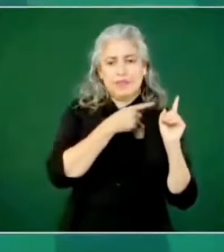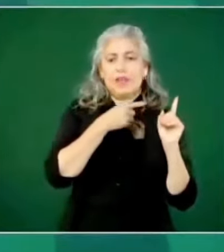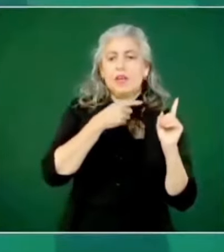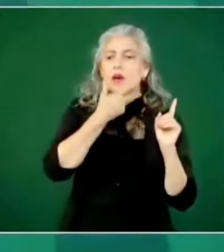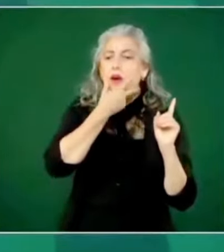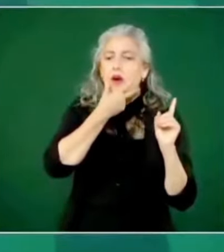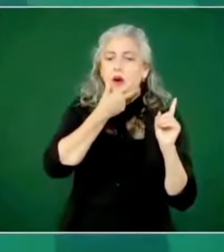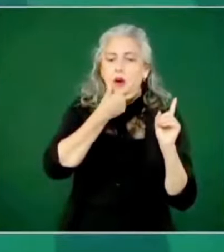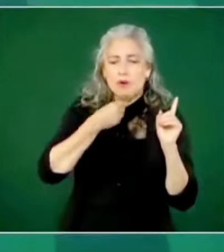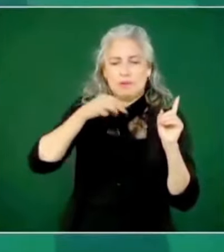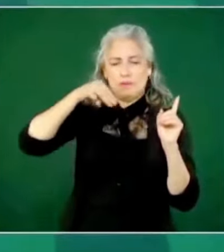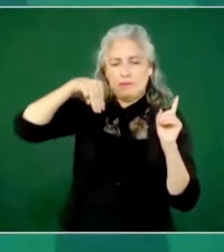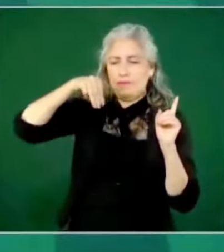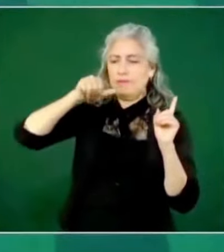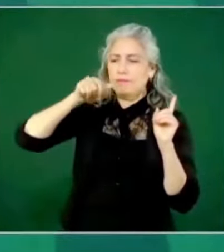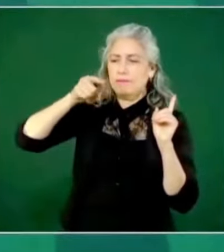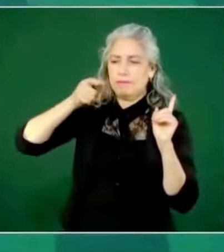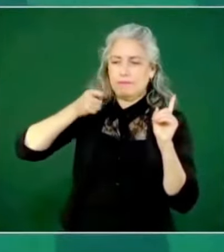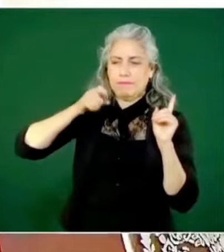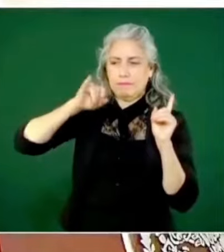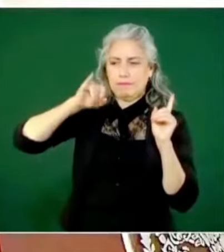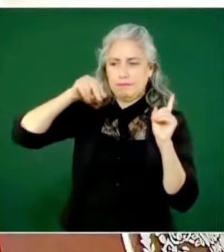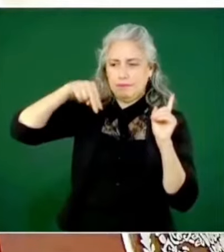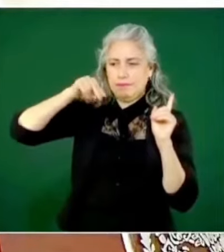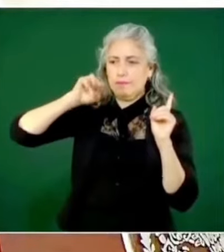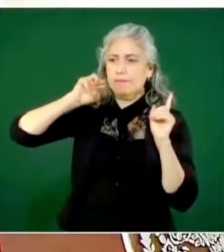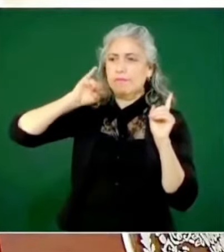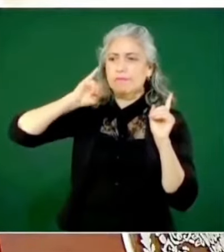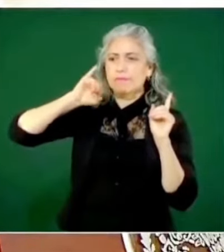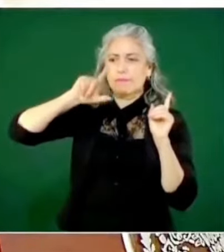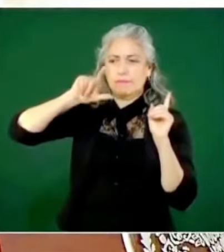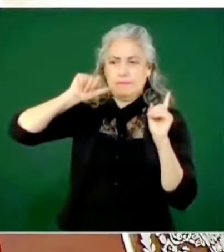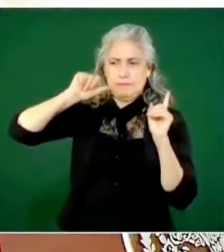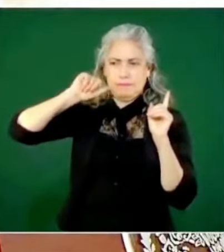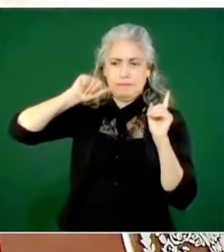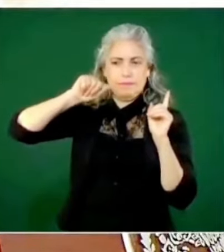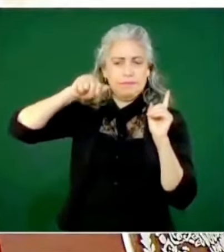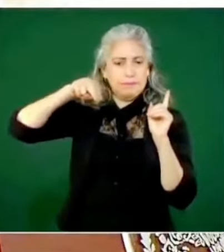Carlota, de ese tiempo.